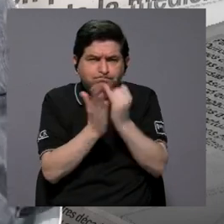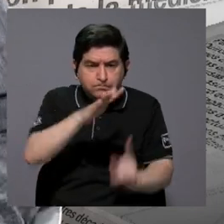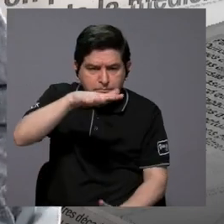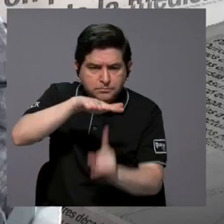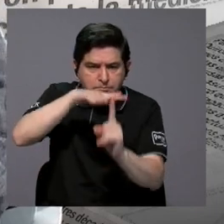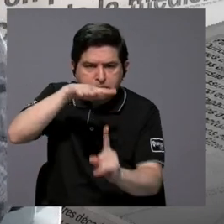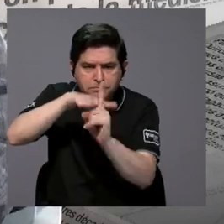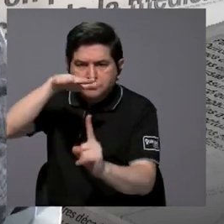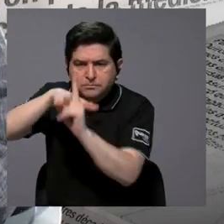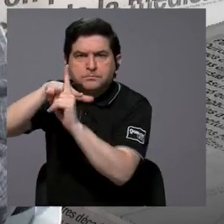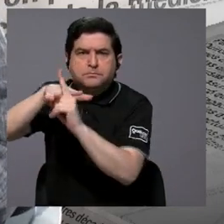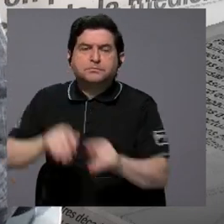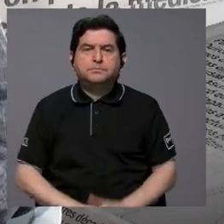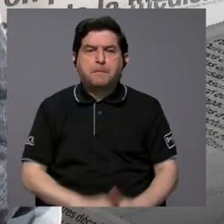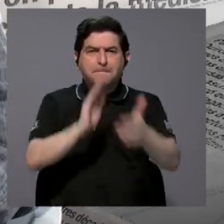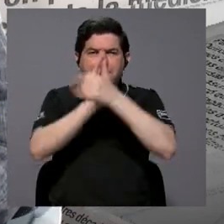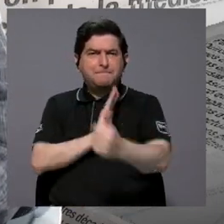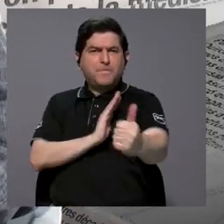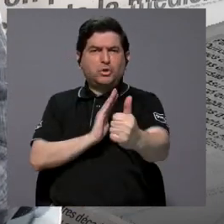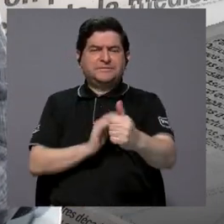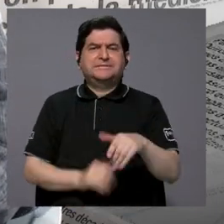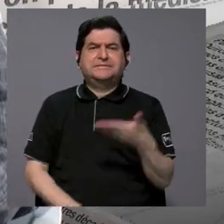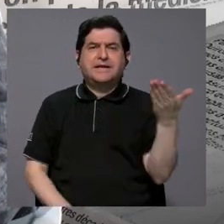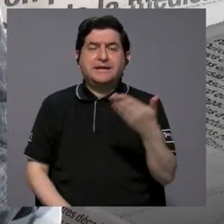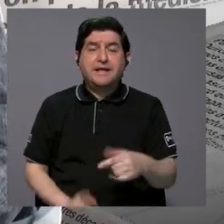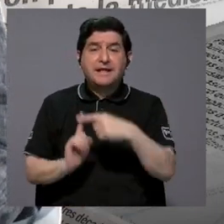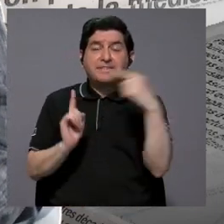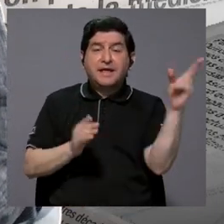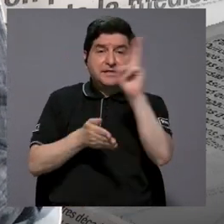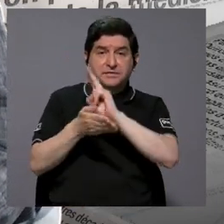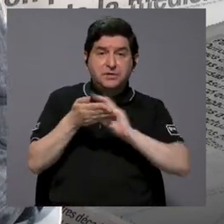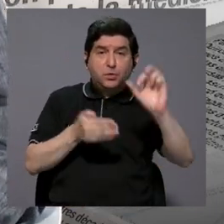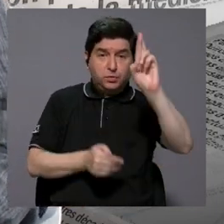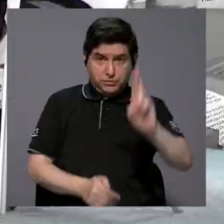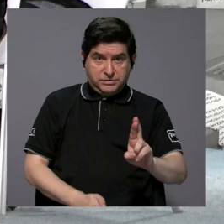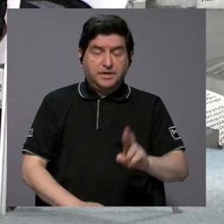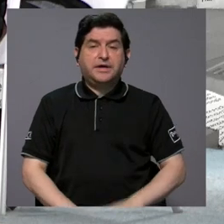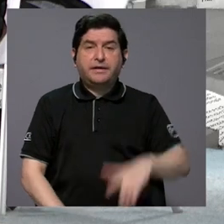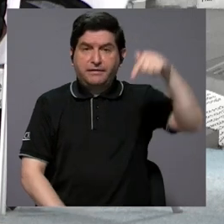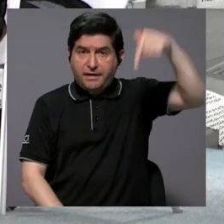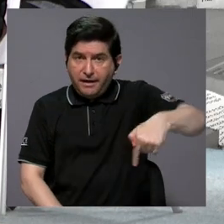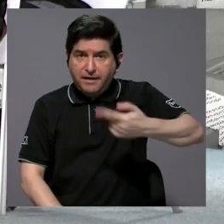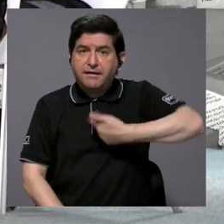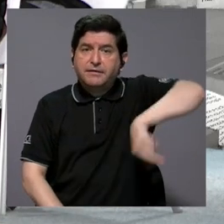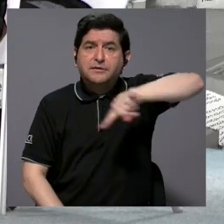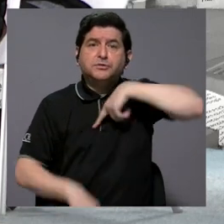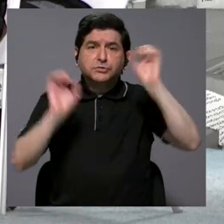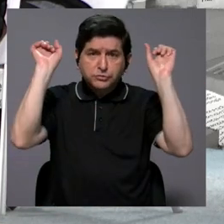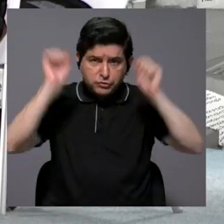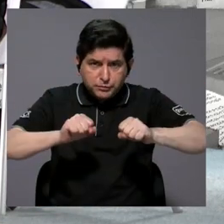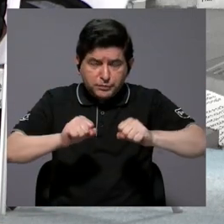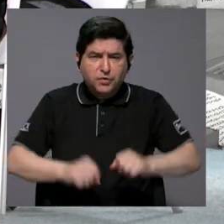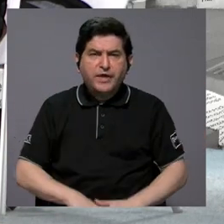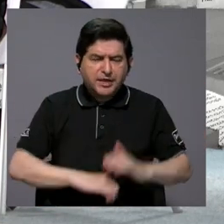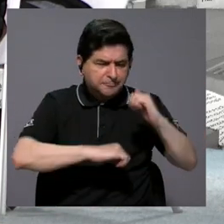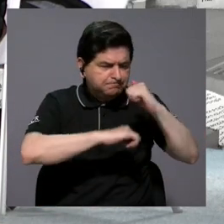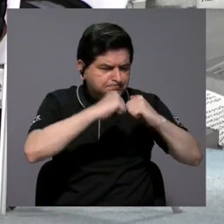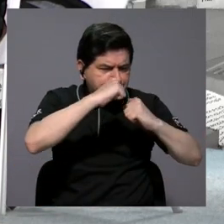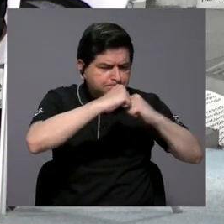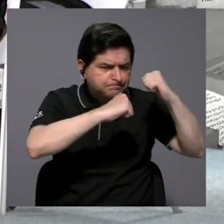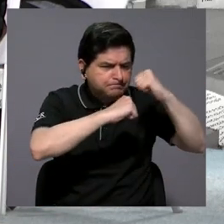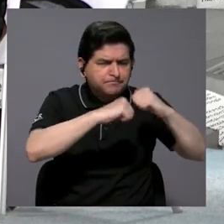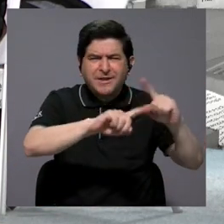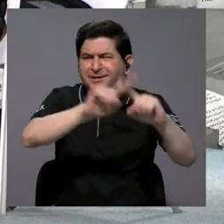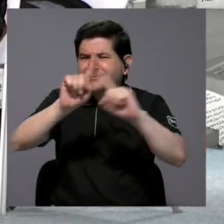y potenciar el hecho de que desde la Universidad de Costa Rica podemos ir estructurando